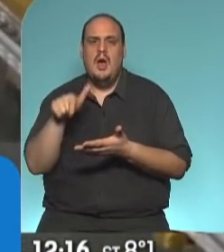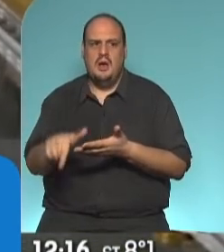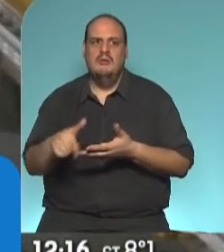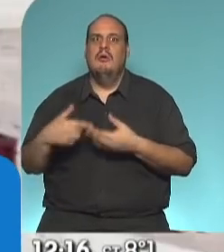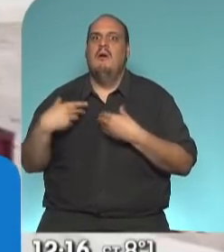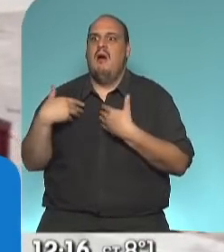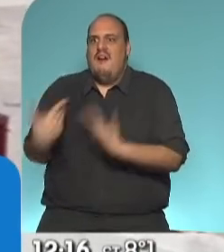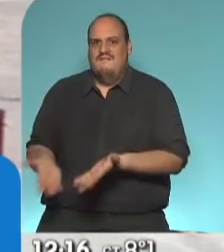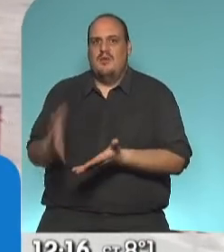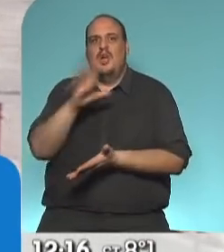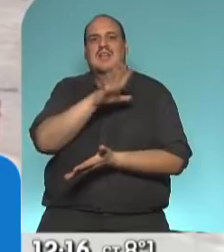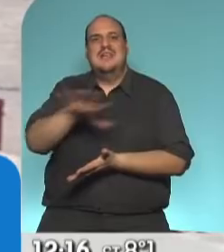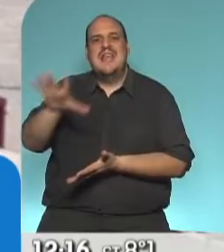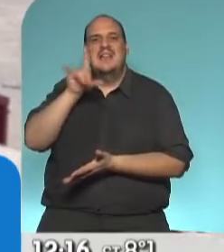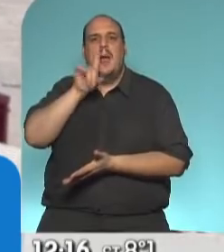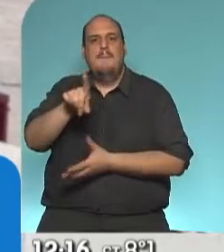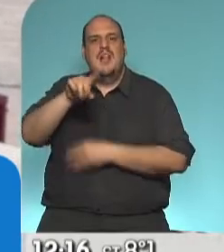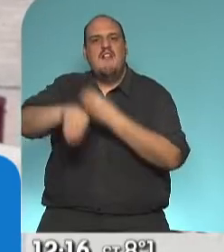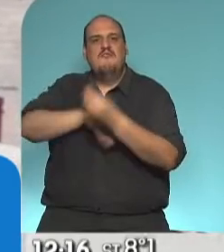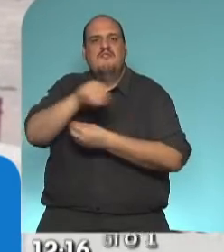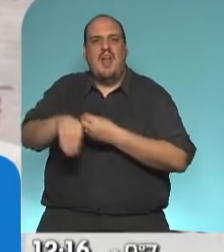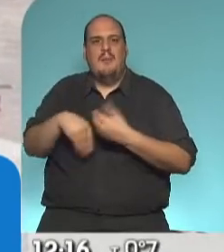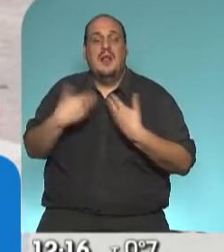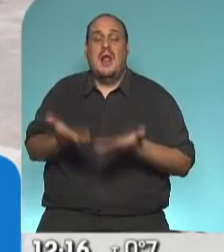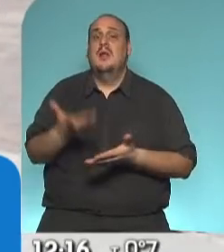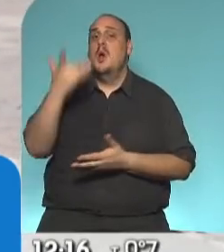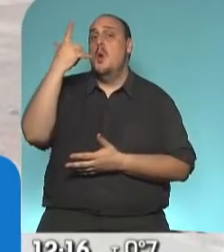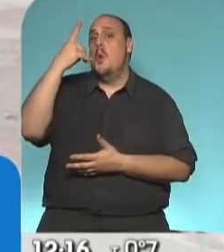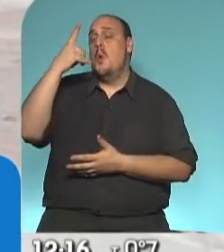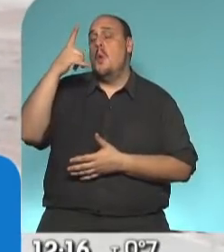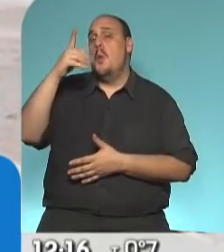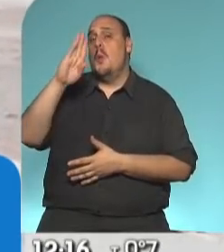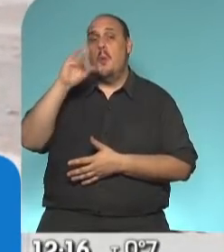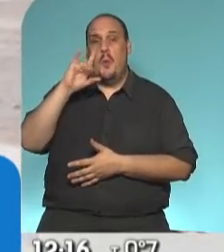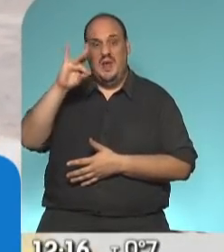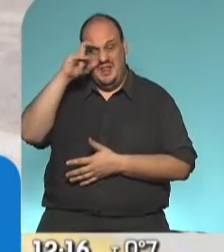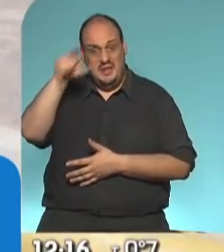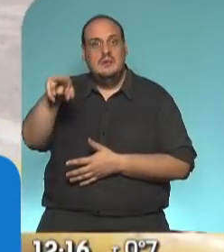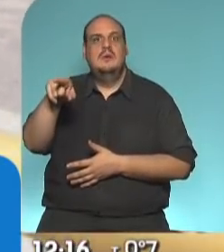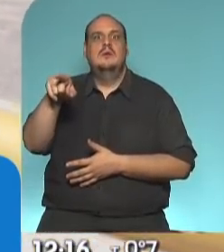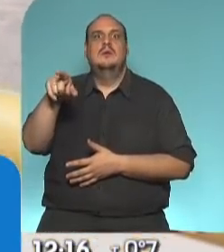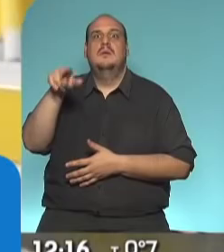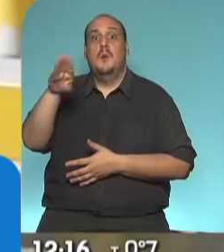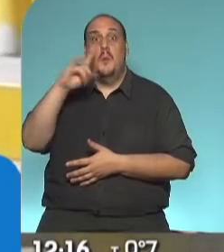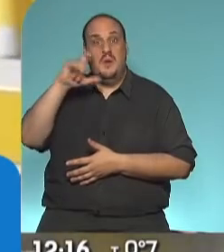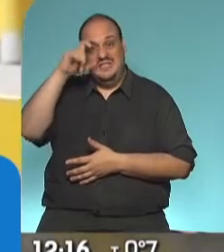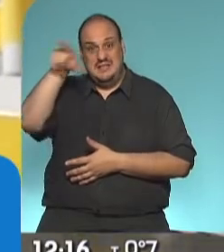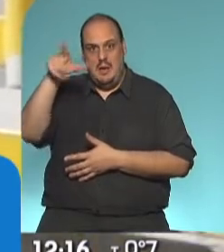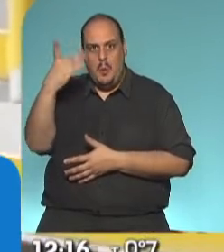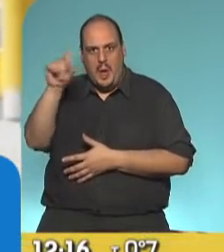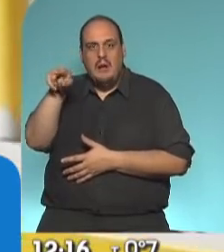familias. Una obra que va a ser financiada por el Banco Interamericano de Desarrollo y que tengo